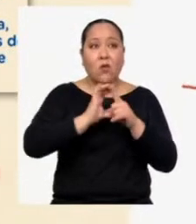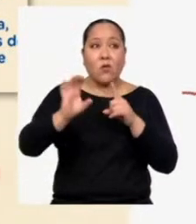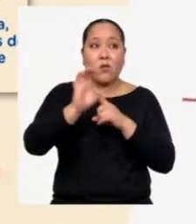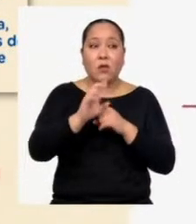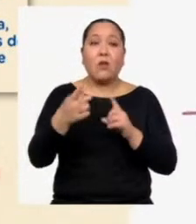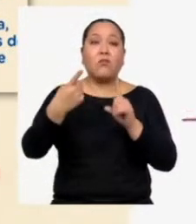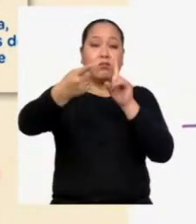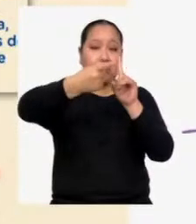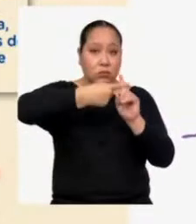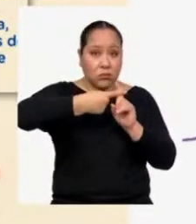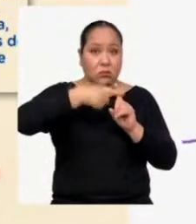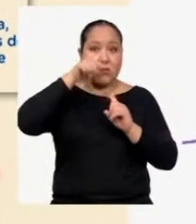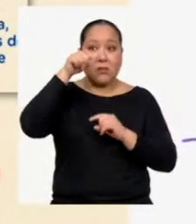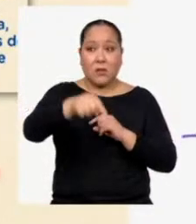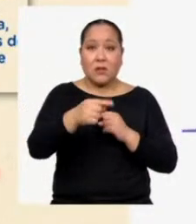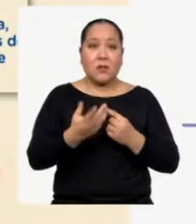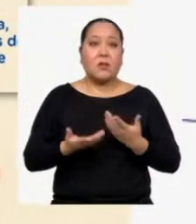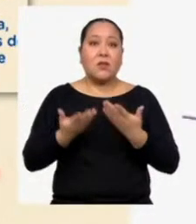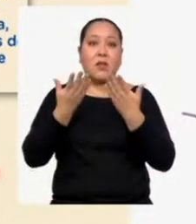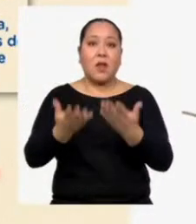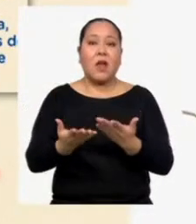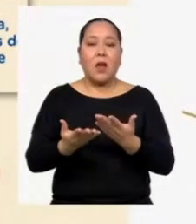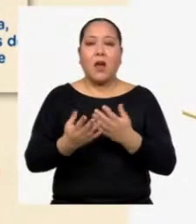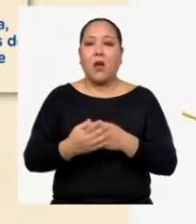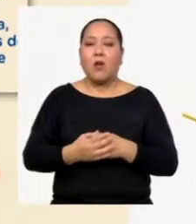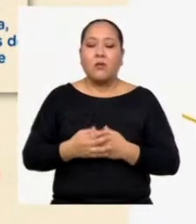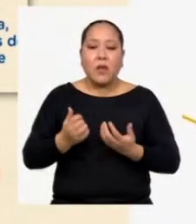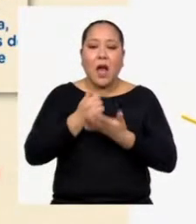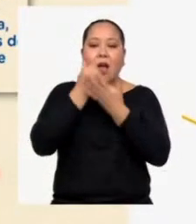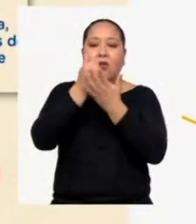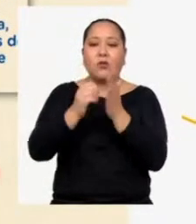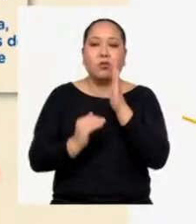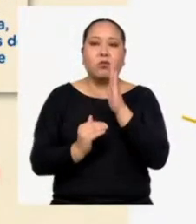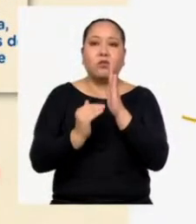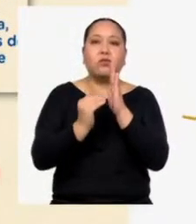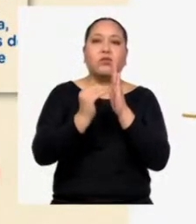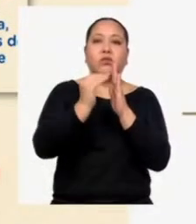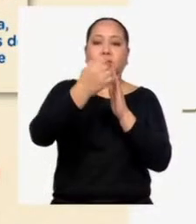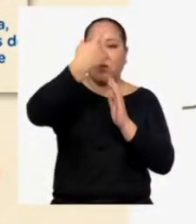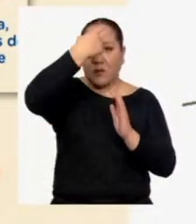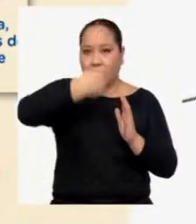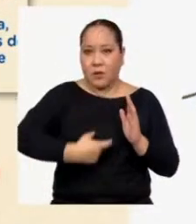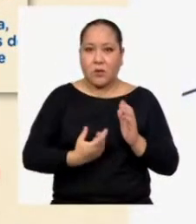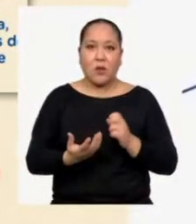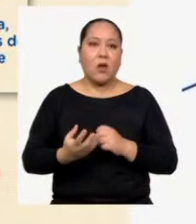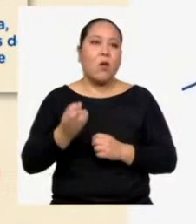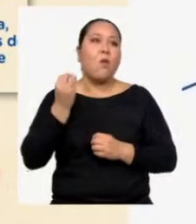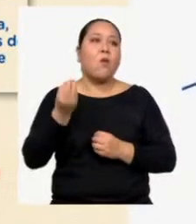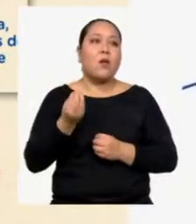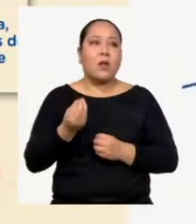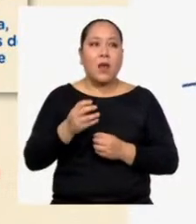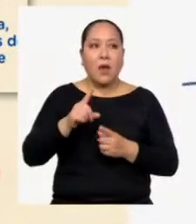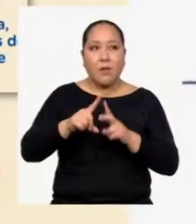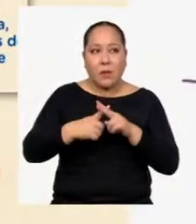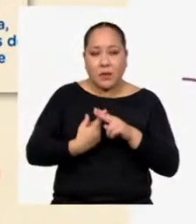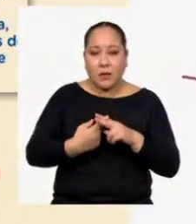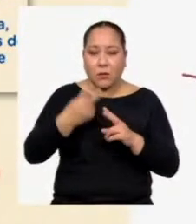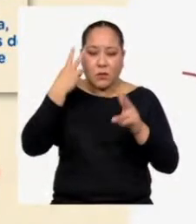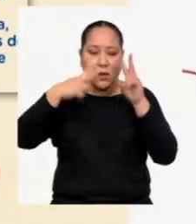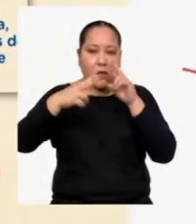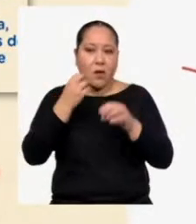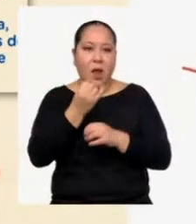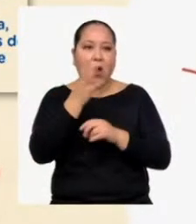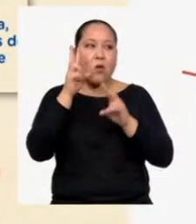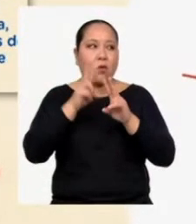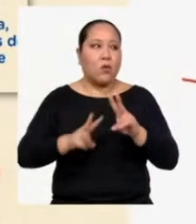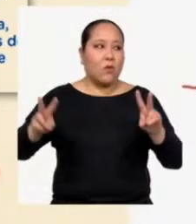positiva Porque se da un enriquecimiento a nivel personal Pues empezamos a cultivar ciertos valores